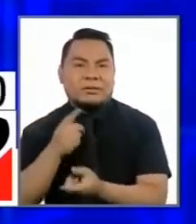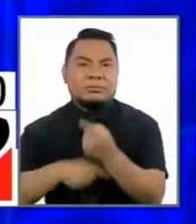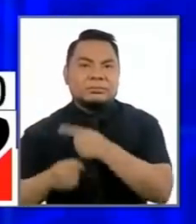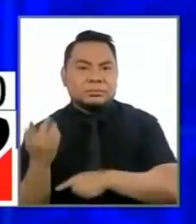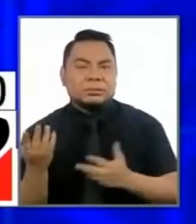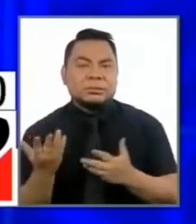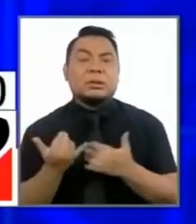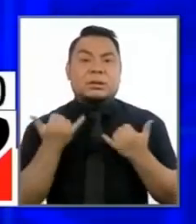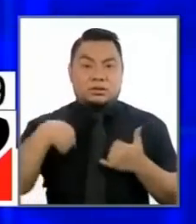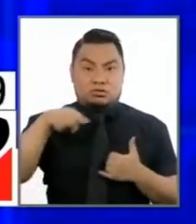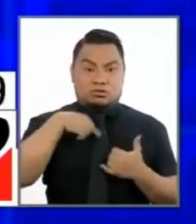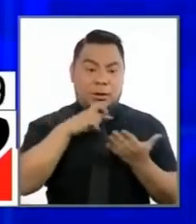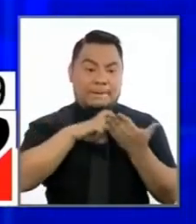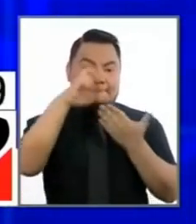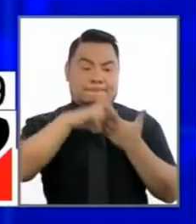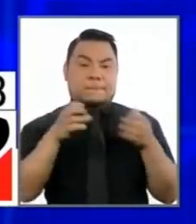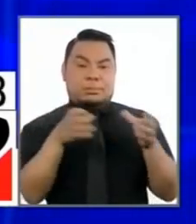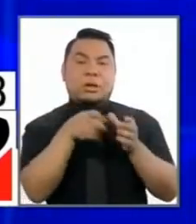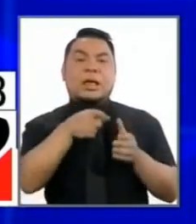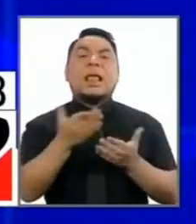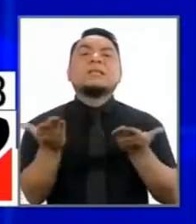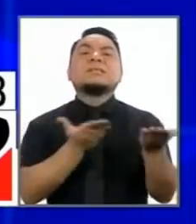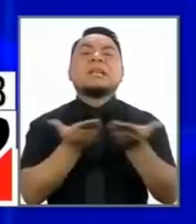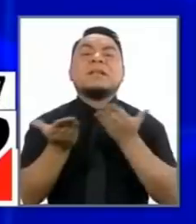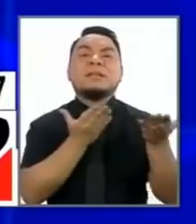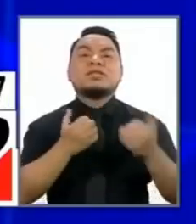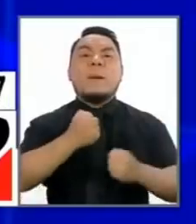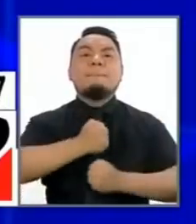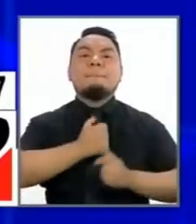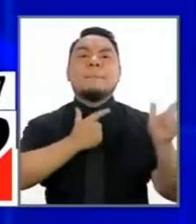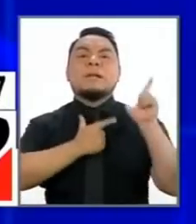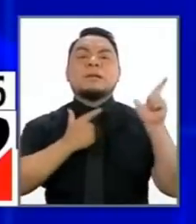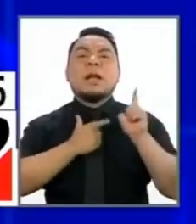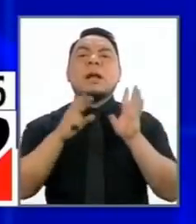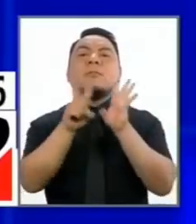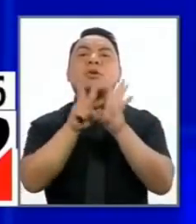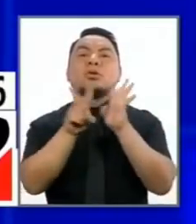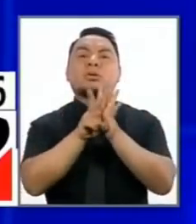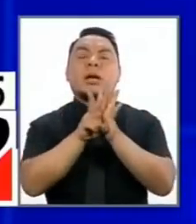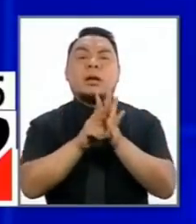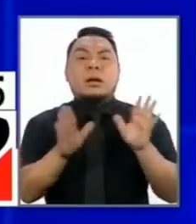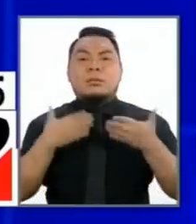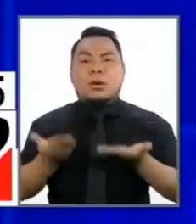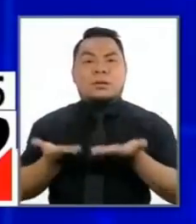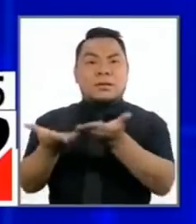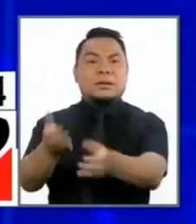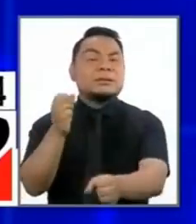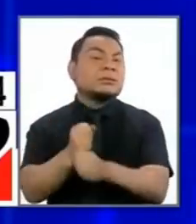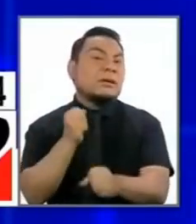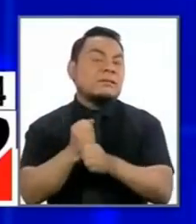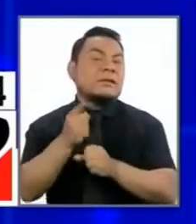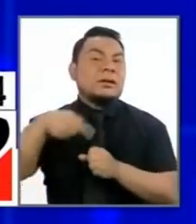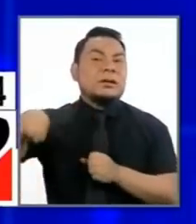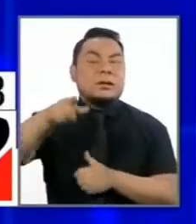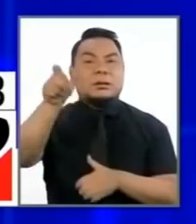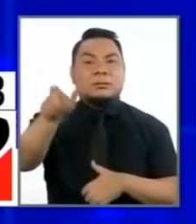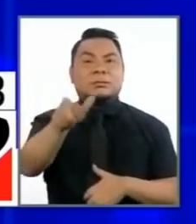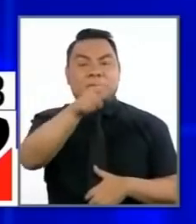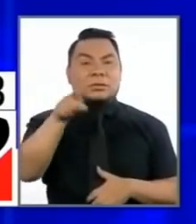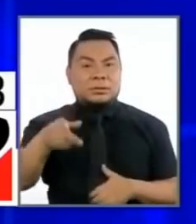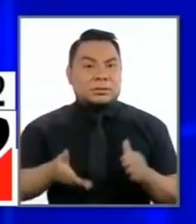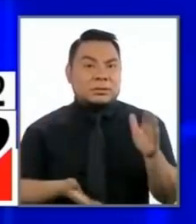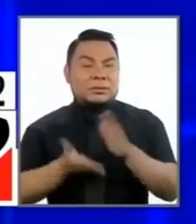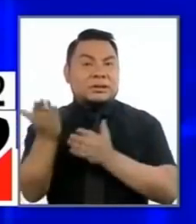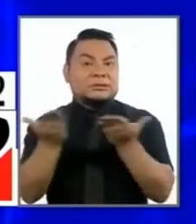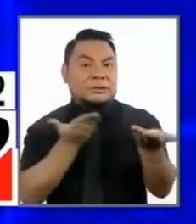un programa que es el programa de servicio militario voluntario para poder darle trabajo a los licenciados que